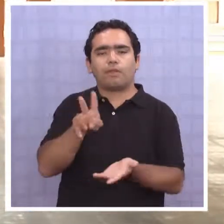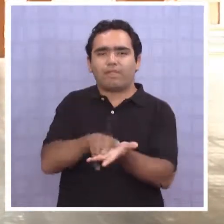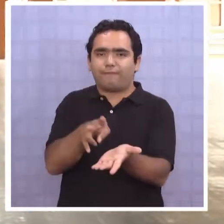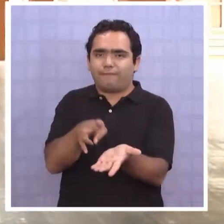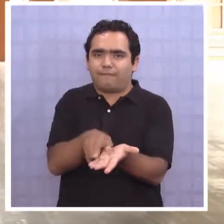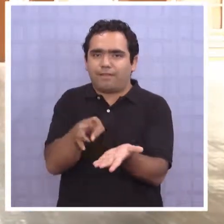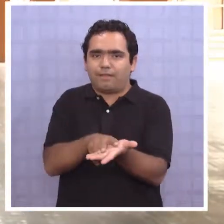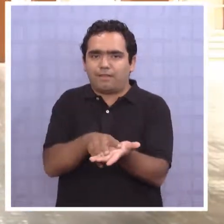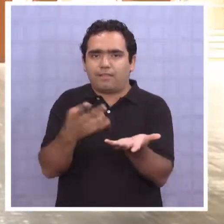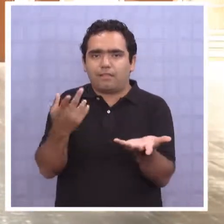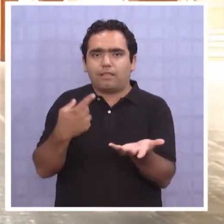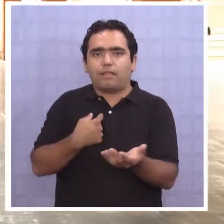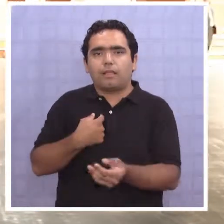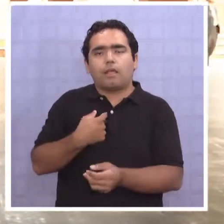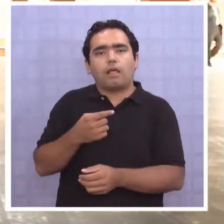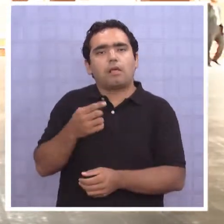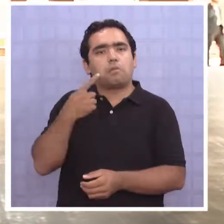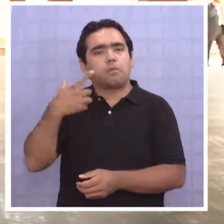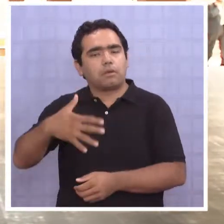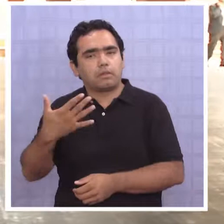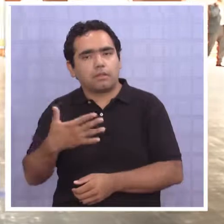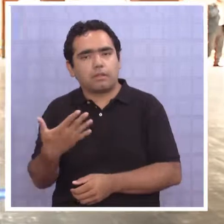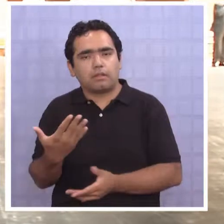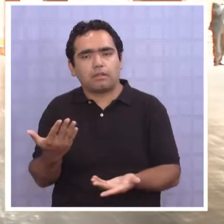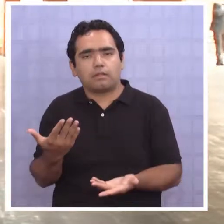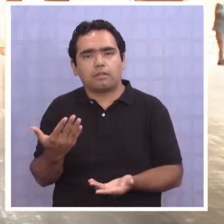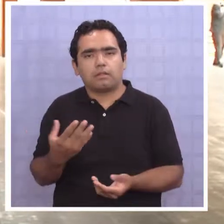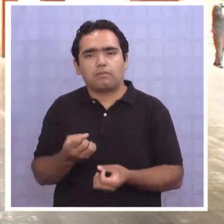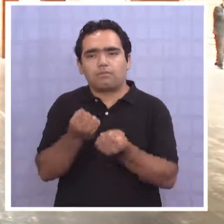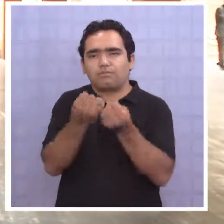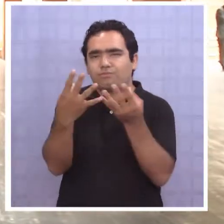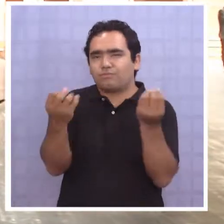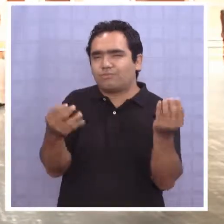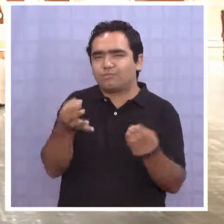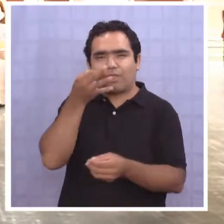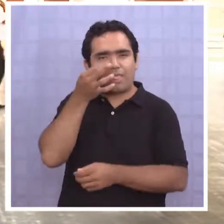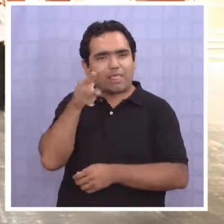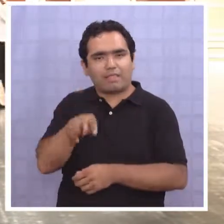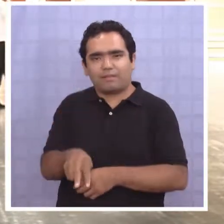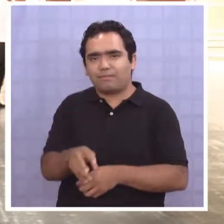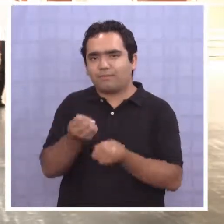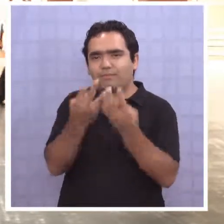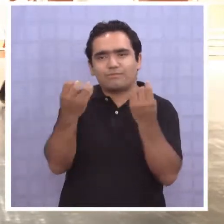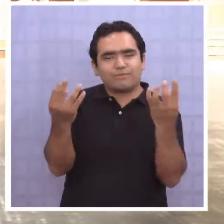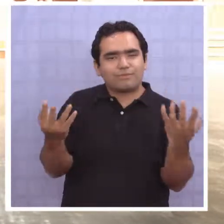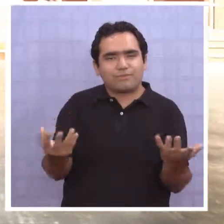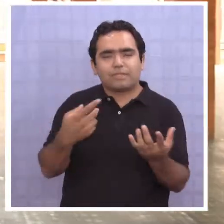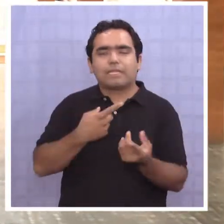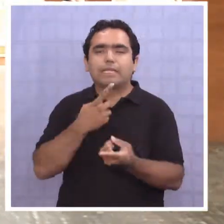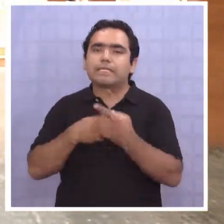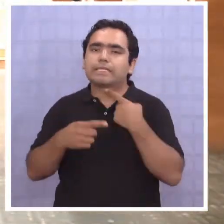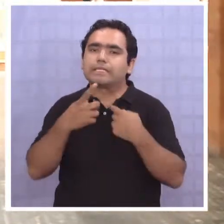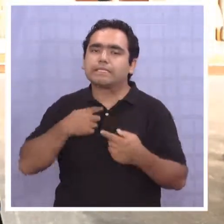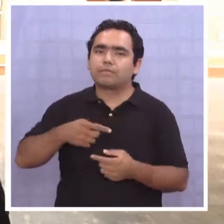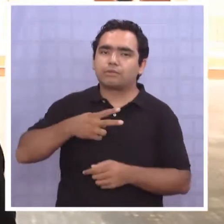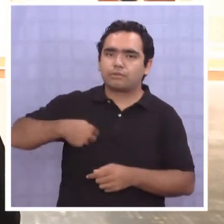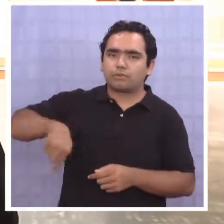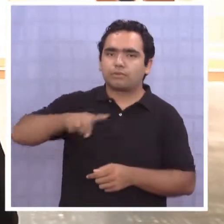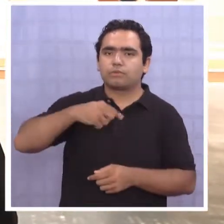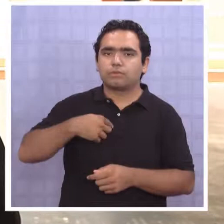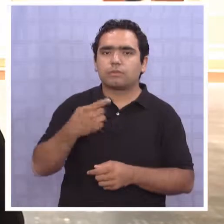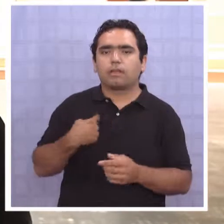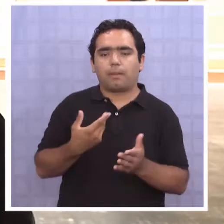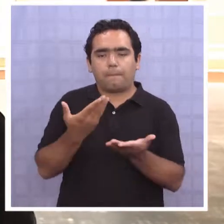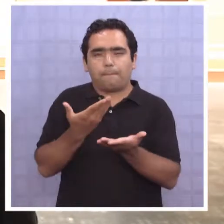es que lo relevante aquí es que quedan muchos testimonios y sobre todo lo que nos interesa a nosotros es la rendición de